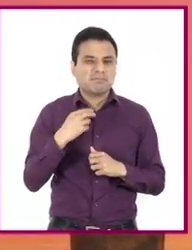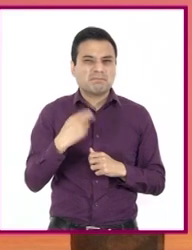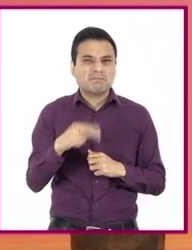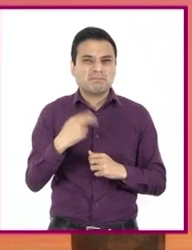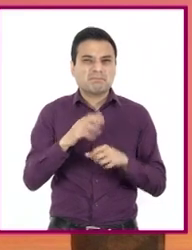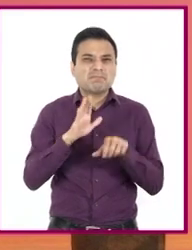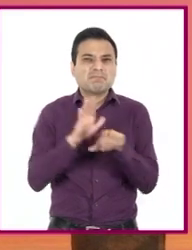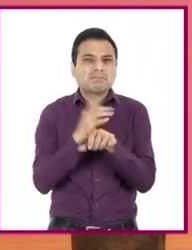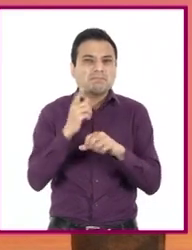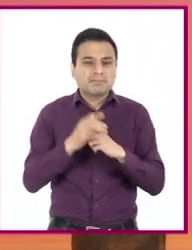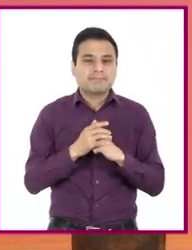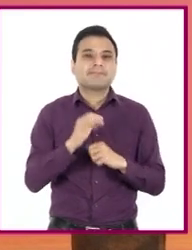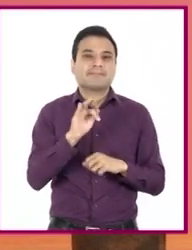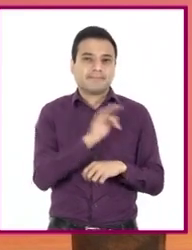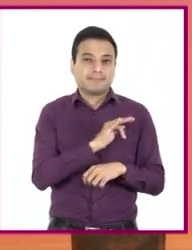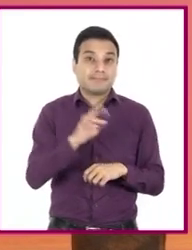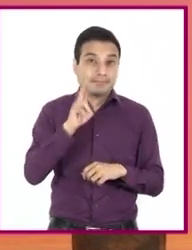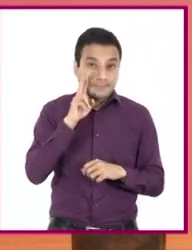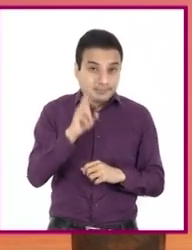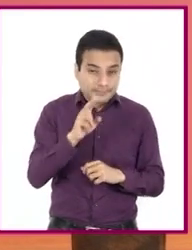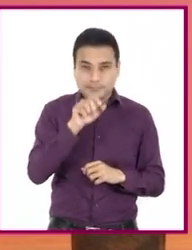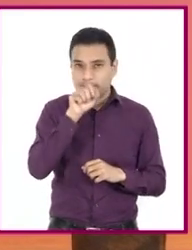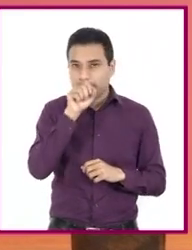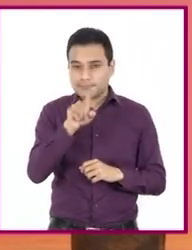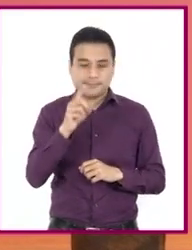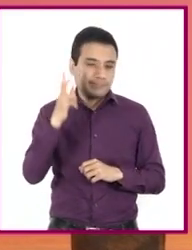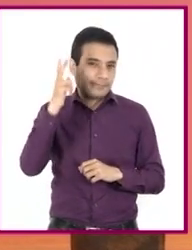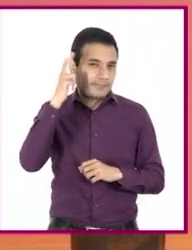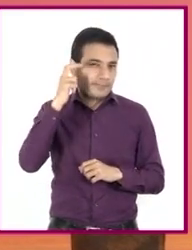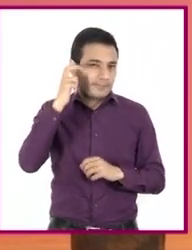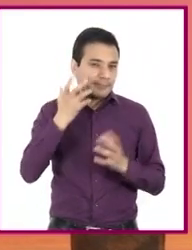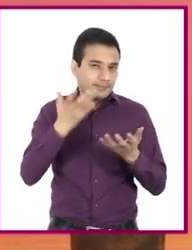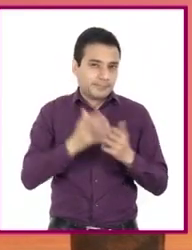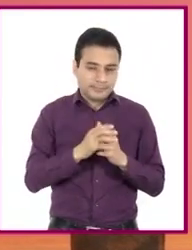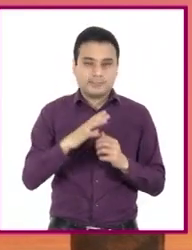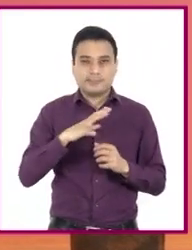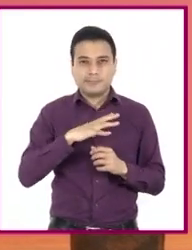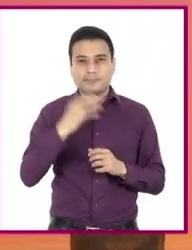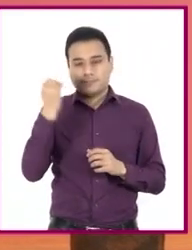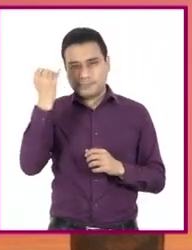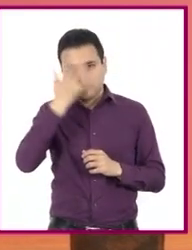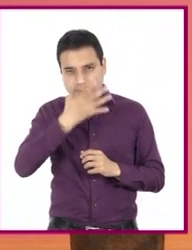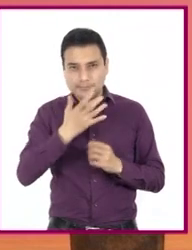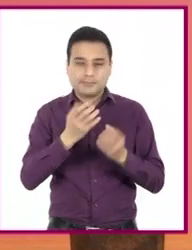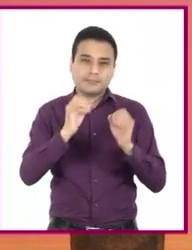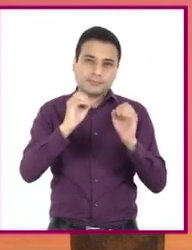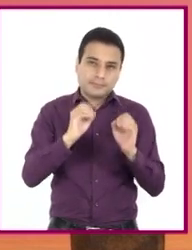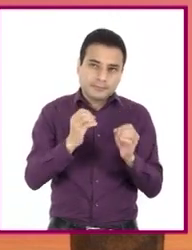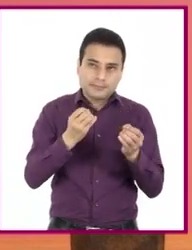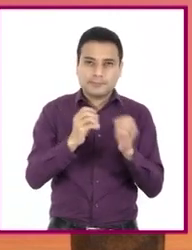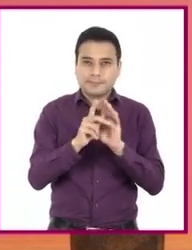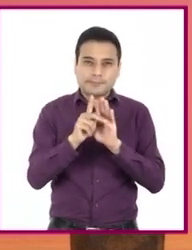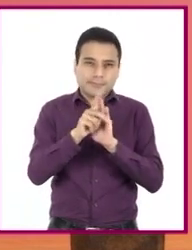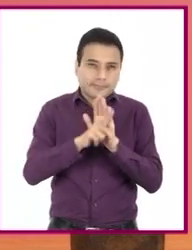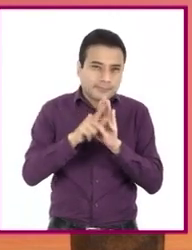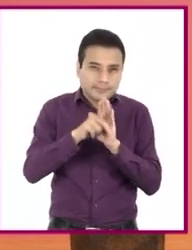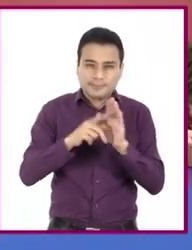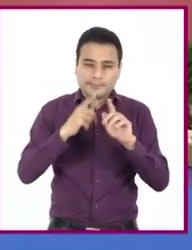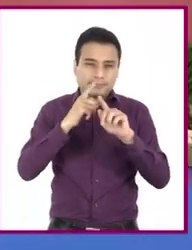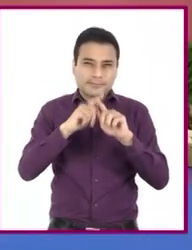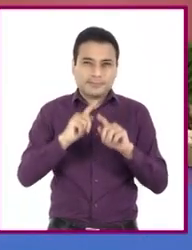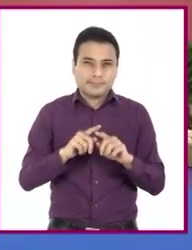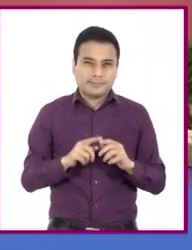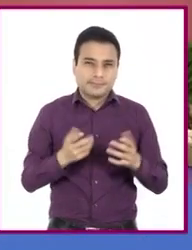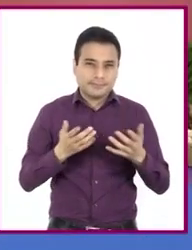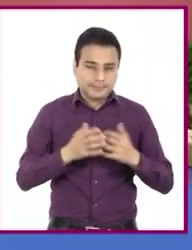escuchar el mensaje, no solo leerlo. Para ello utiliza imágenes fijas o en movimiento y sonidos. Los que